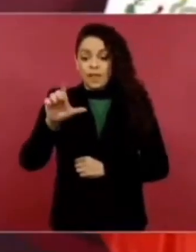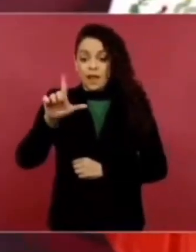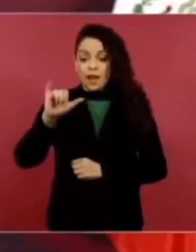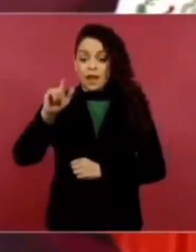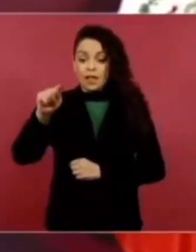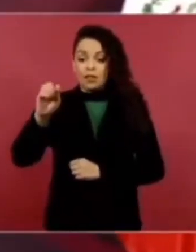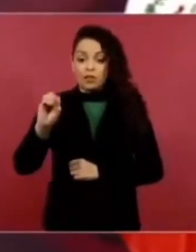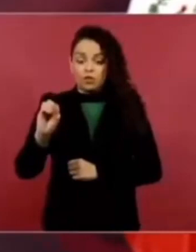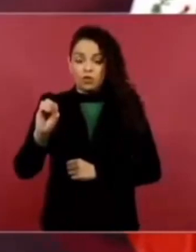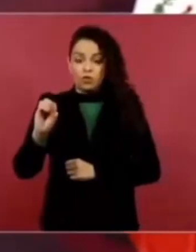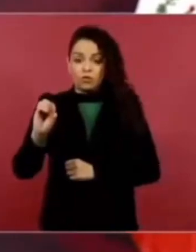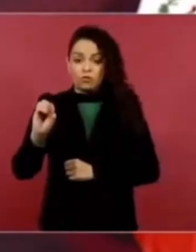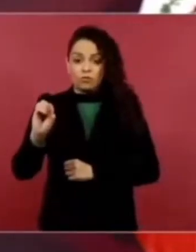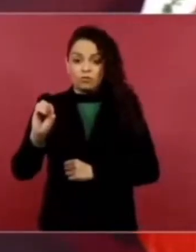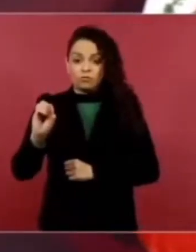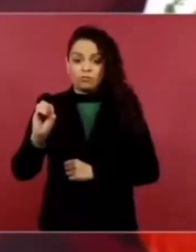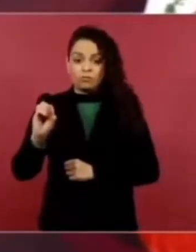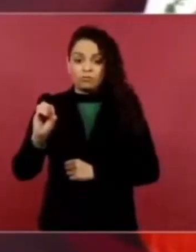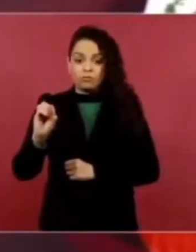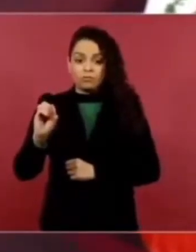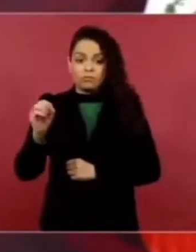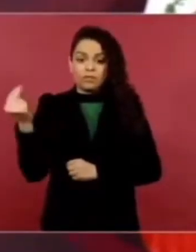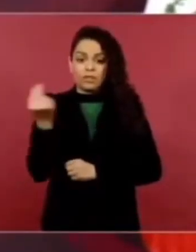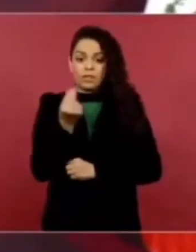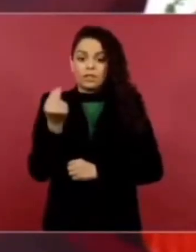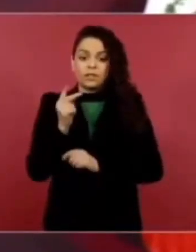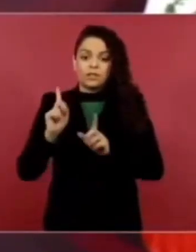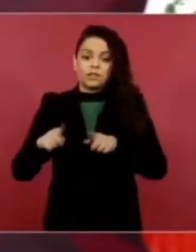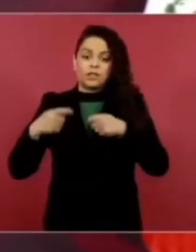sancionado con el Código